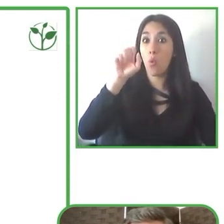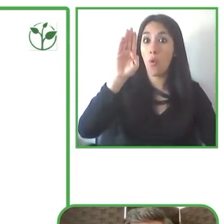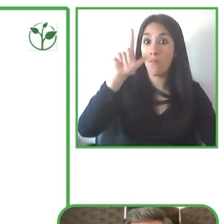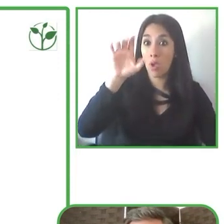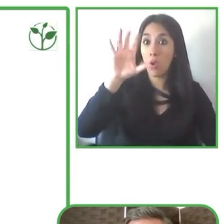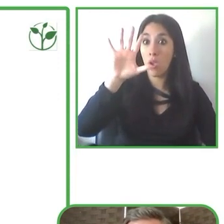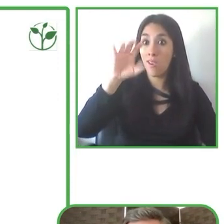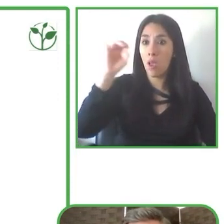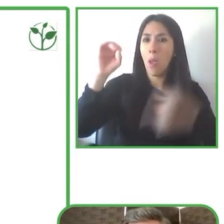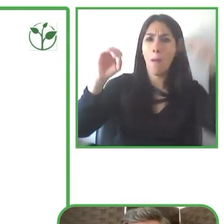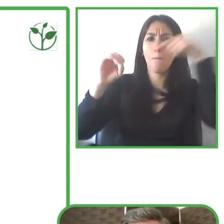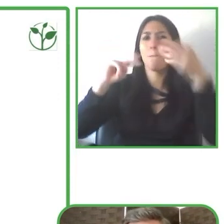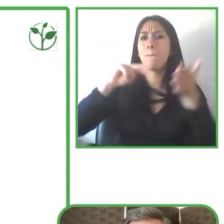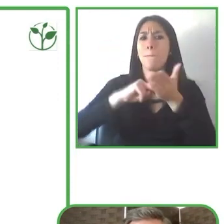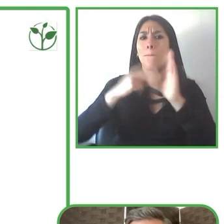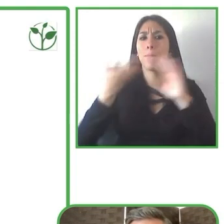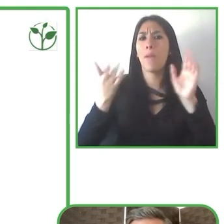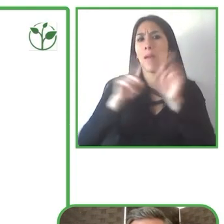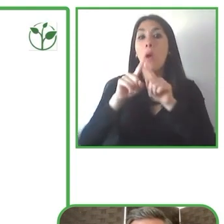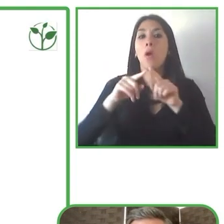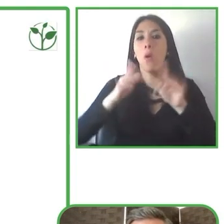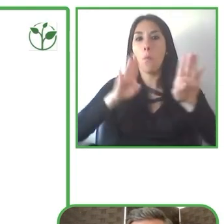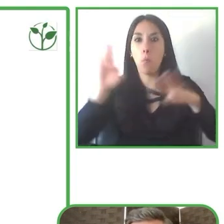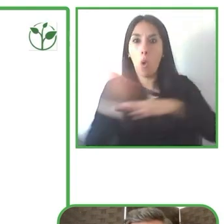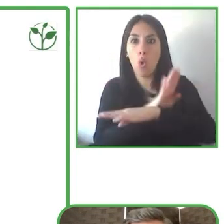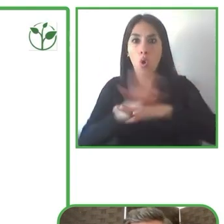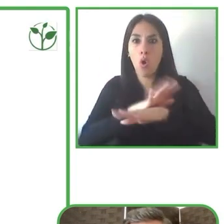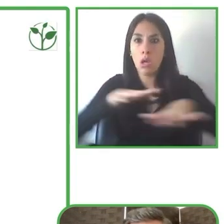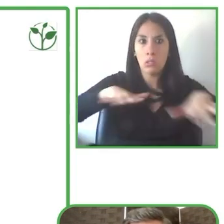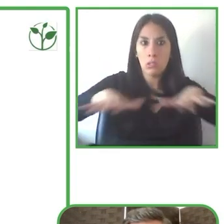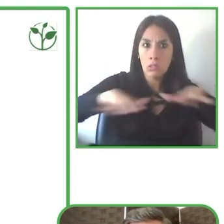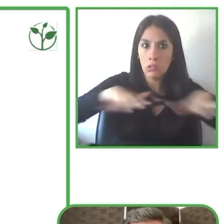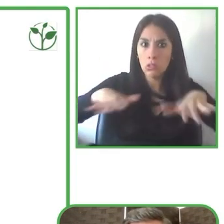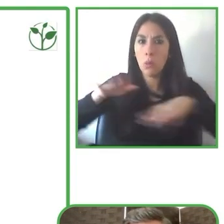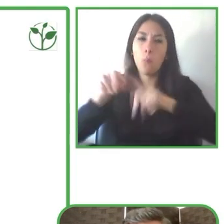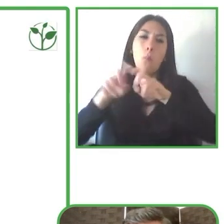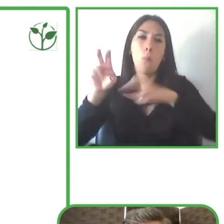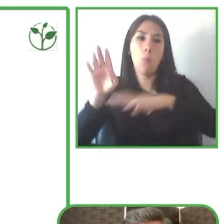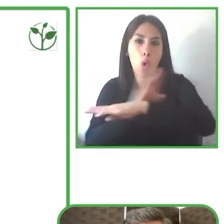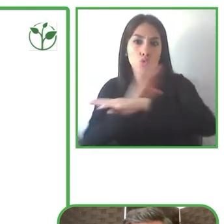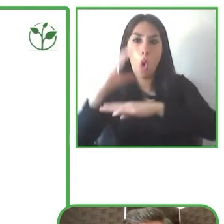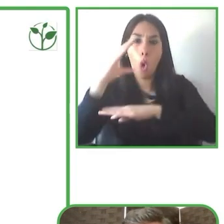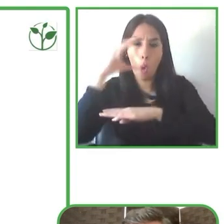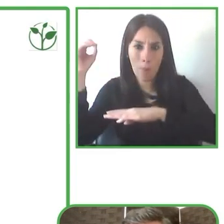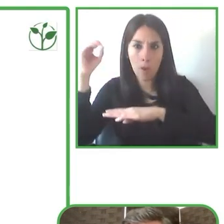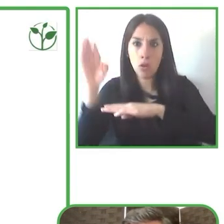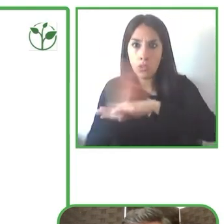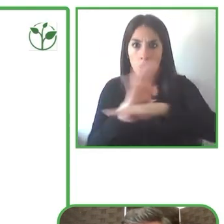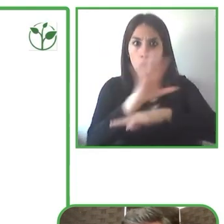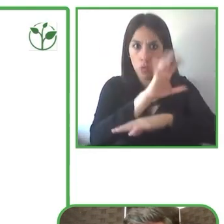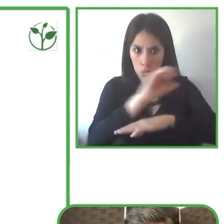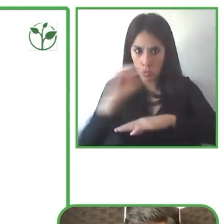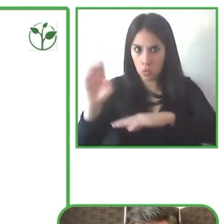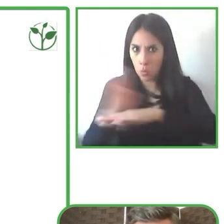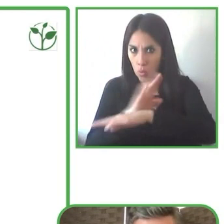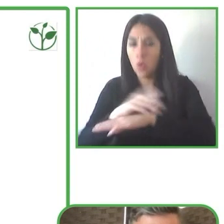y que trabajan de manera individual y en conjunto para crear la